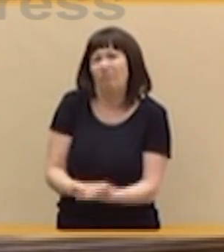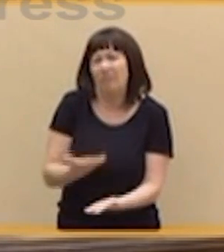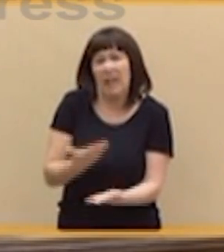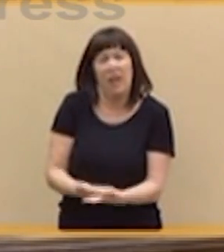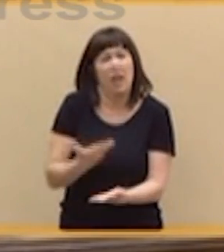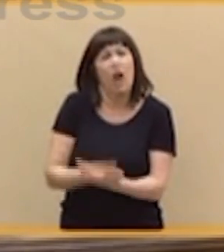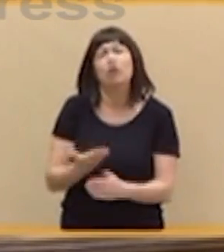B del partido. Gracias.